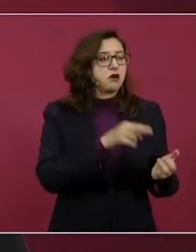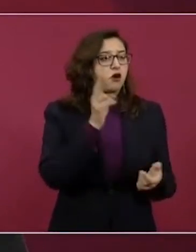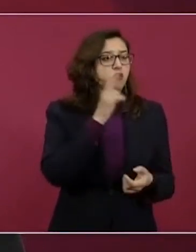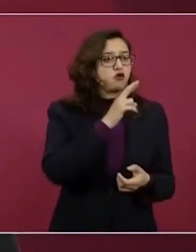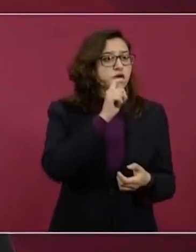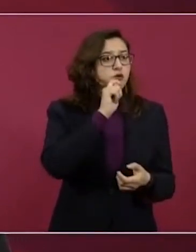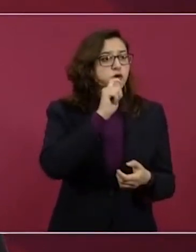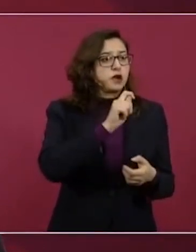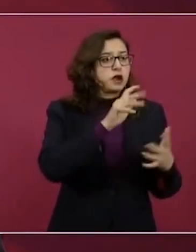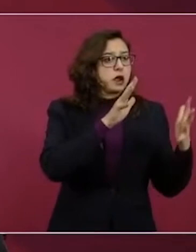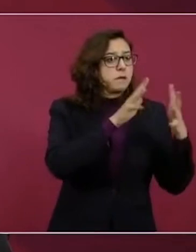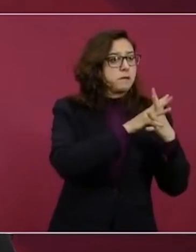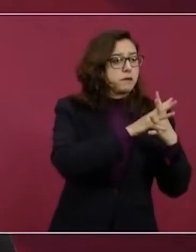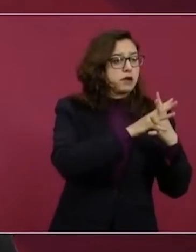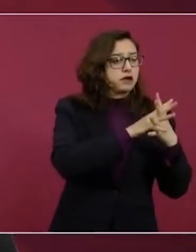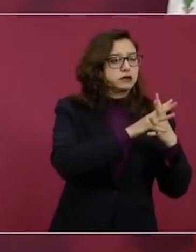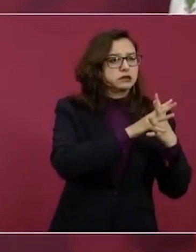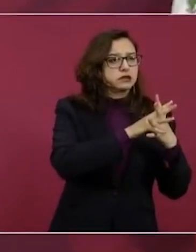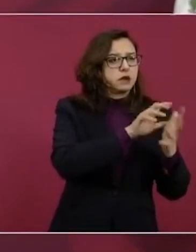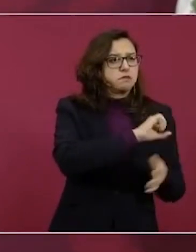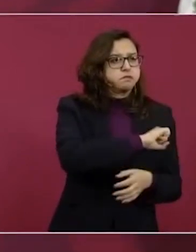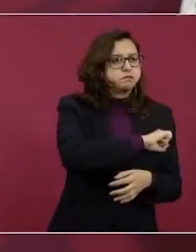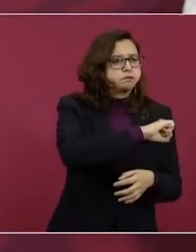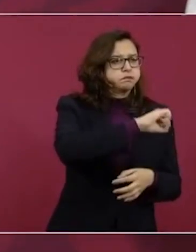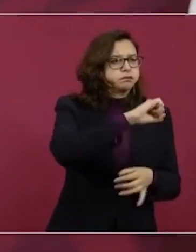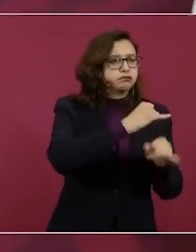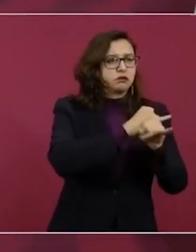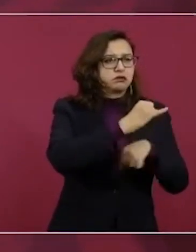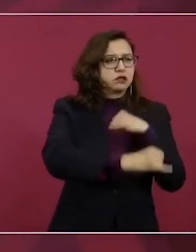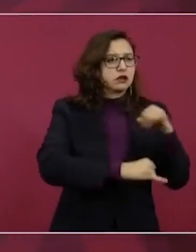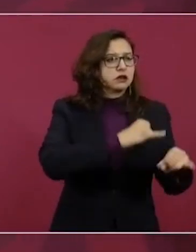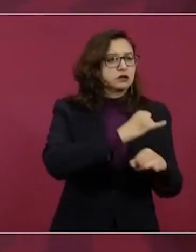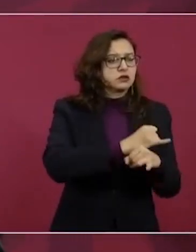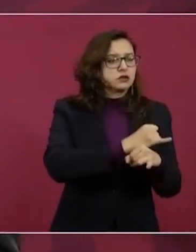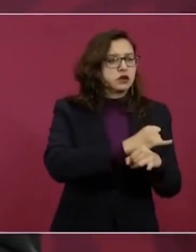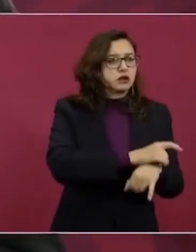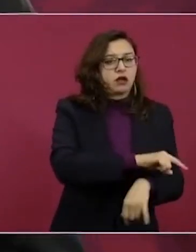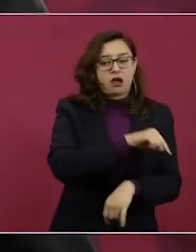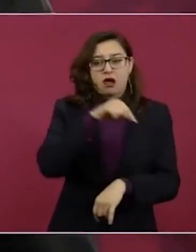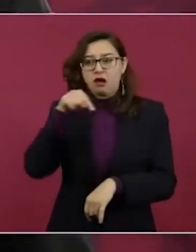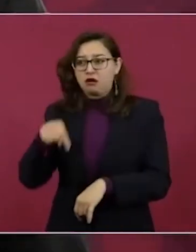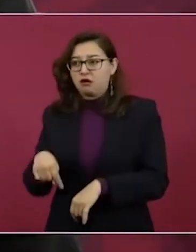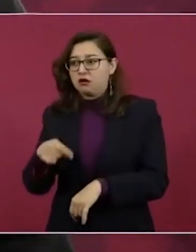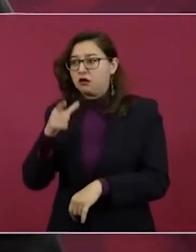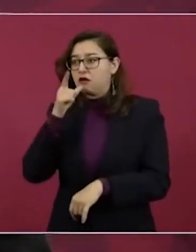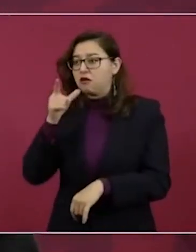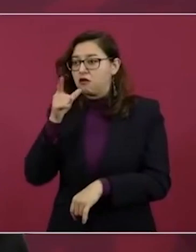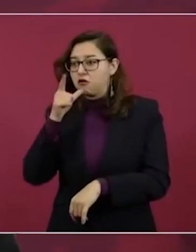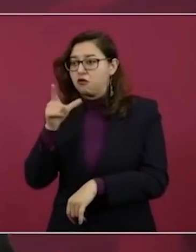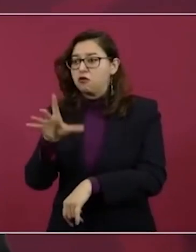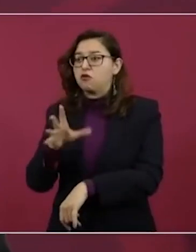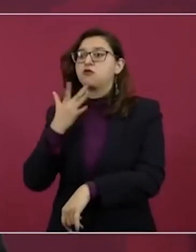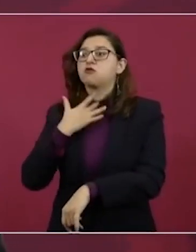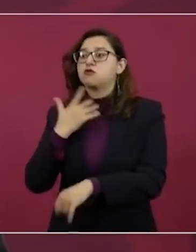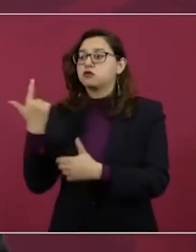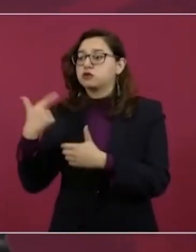Nosotros no vamos a aumentar los precios de las gasolinas, del diésel